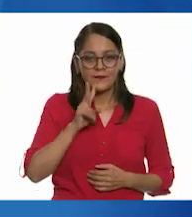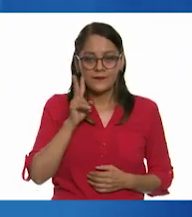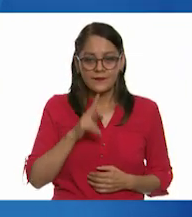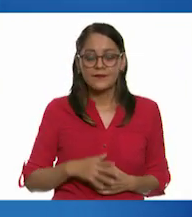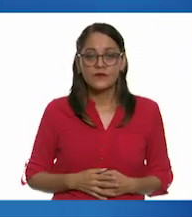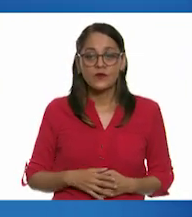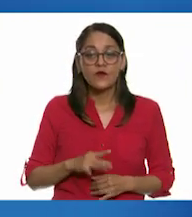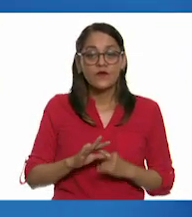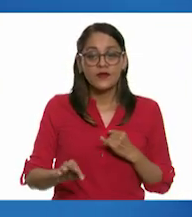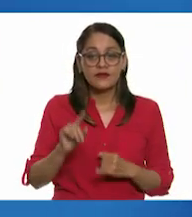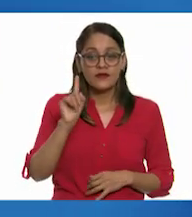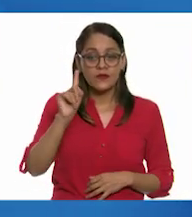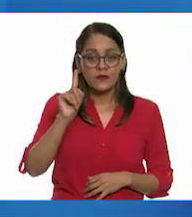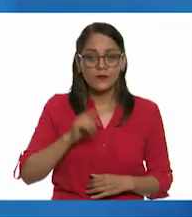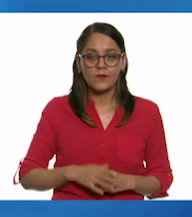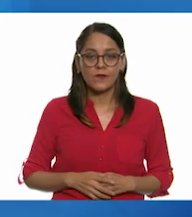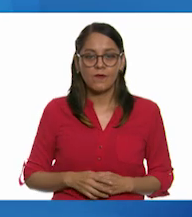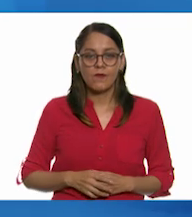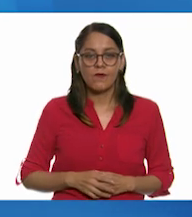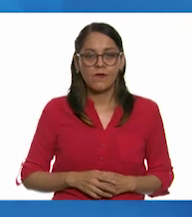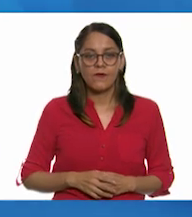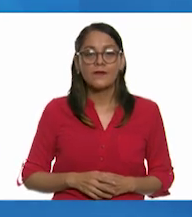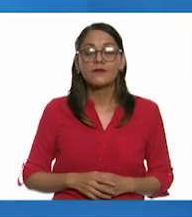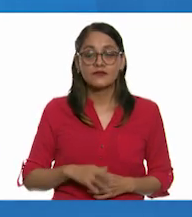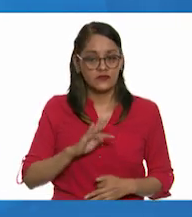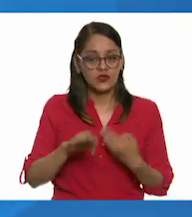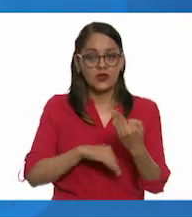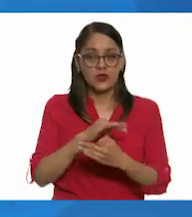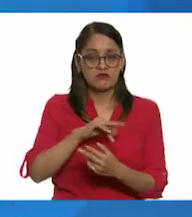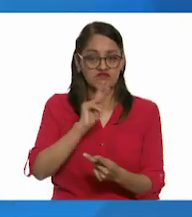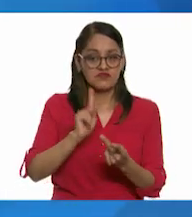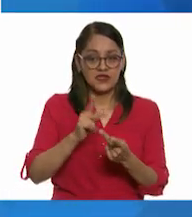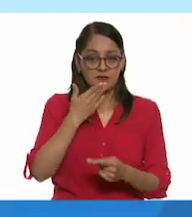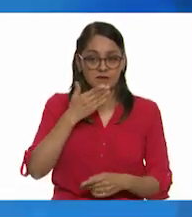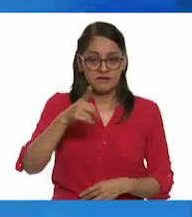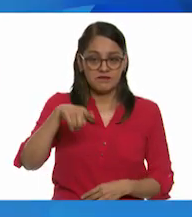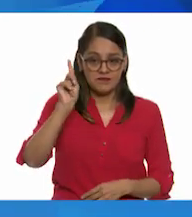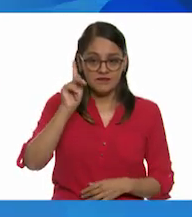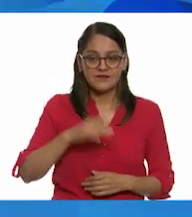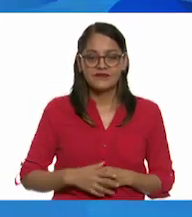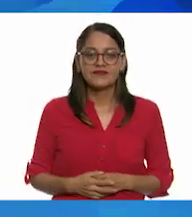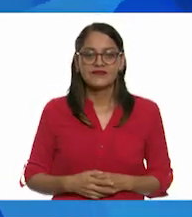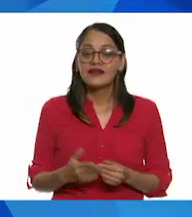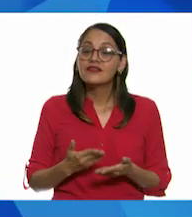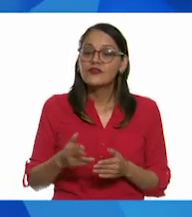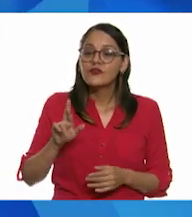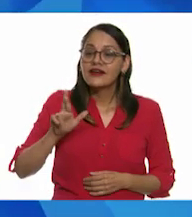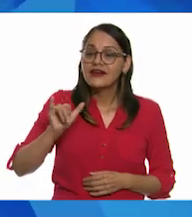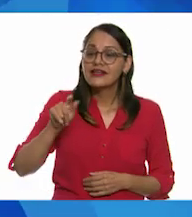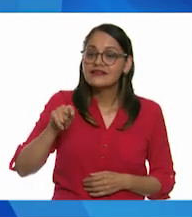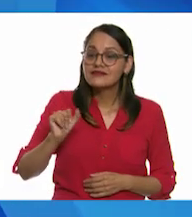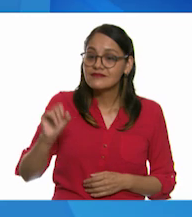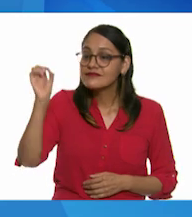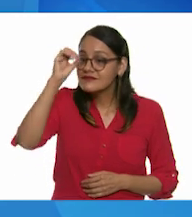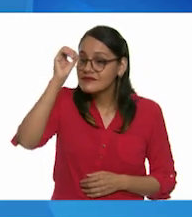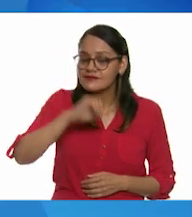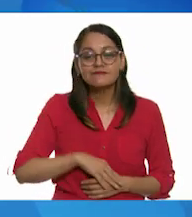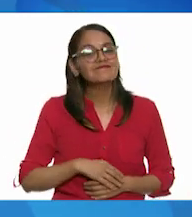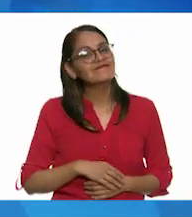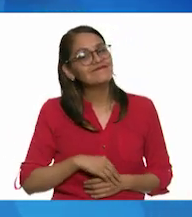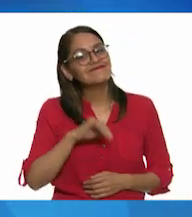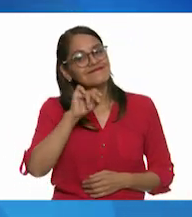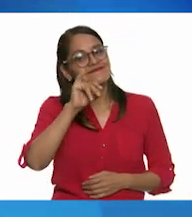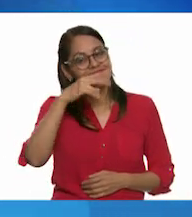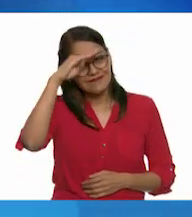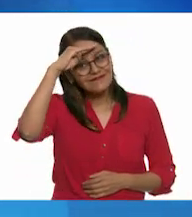ya solamente falta uno y hasta el momento han acertado en todo. Muy bien. ¡Guau! Rita, ¿qué opinas? ¿Sí quedaron acomodados? Sí,